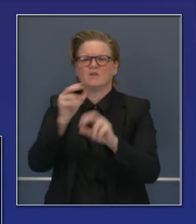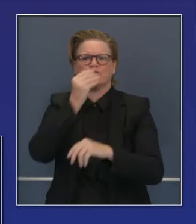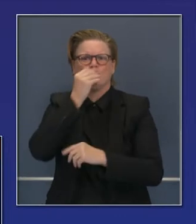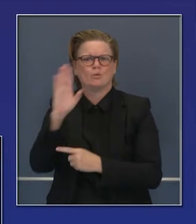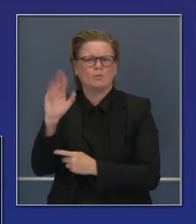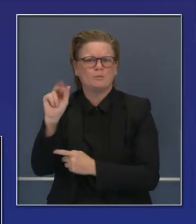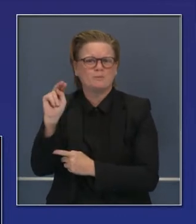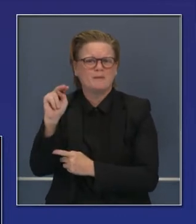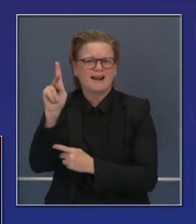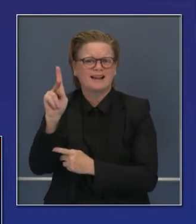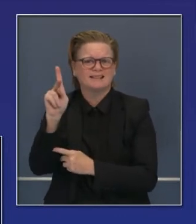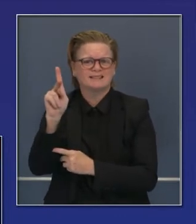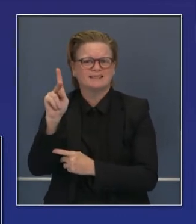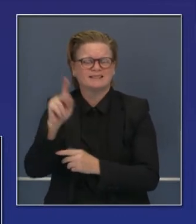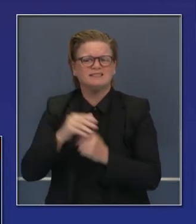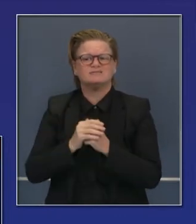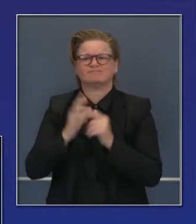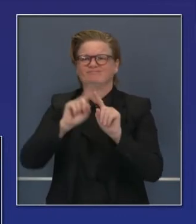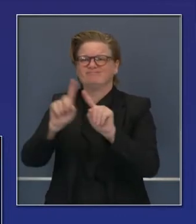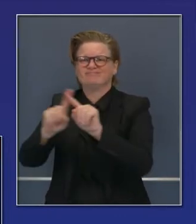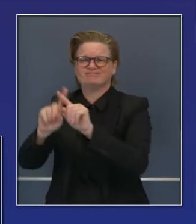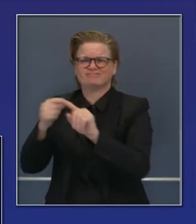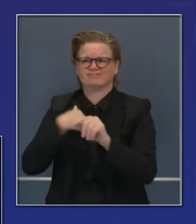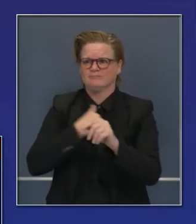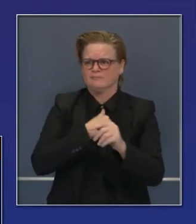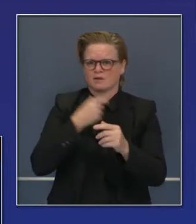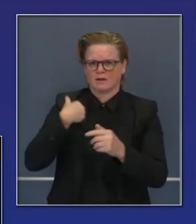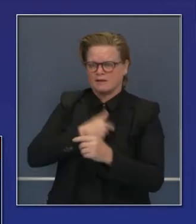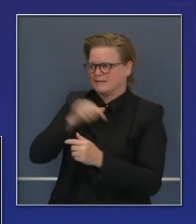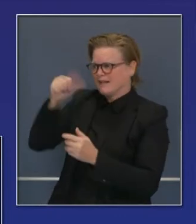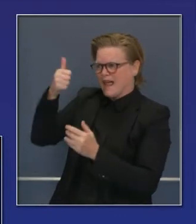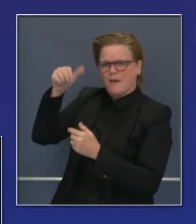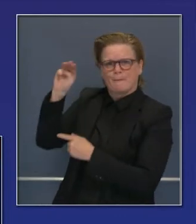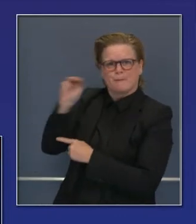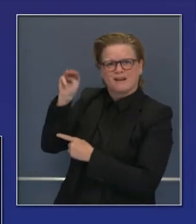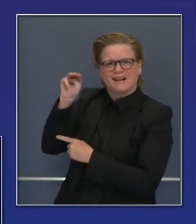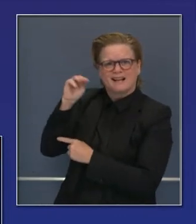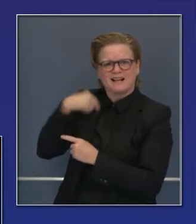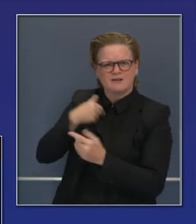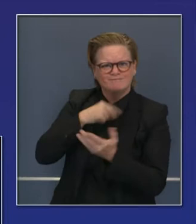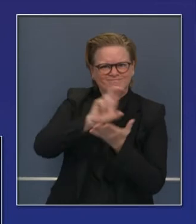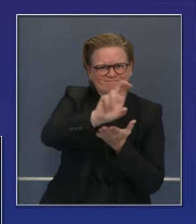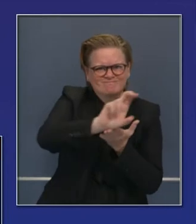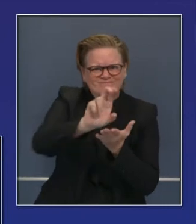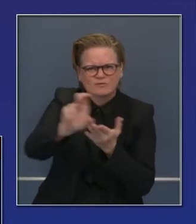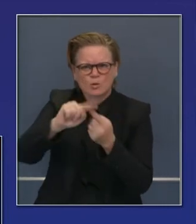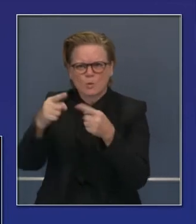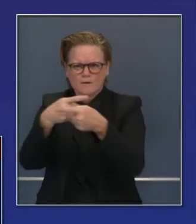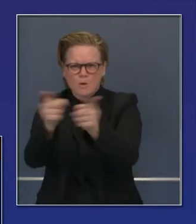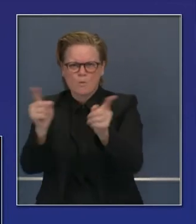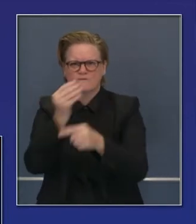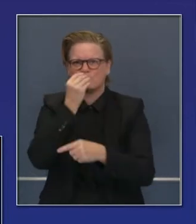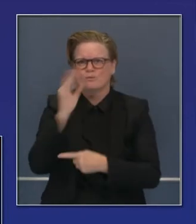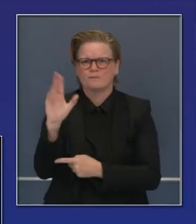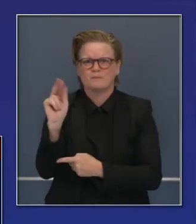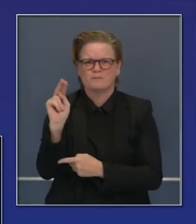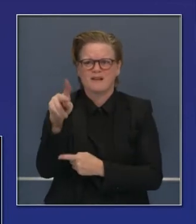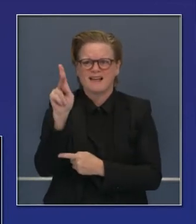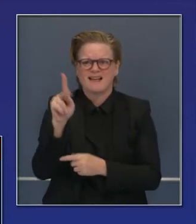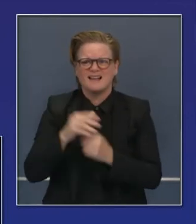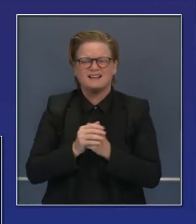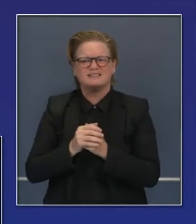dentro del presupuesto. 110 millones de dólares en alimentos, también pañales y otros reembolsos en gastos de